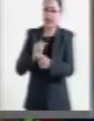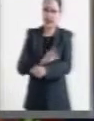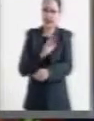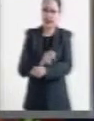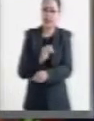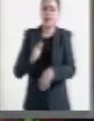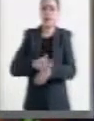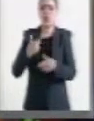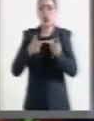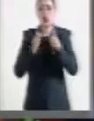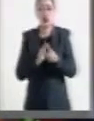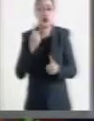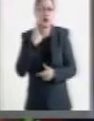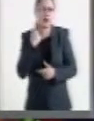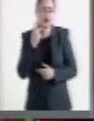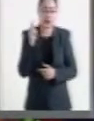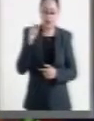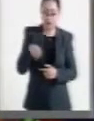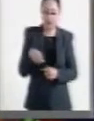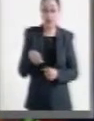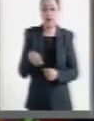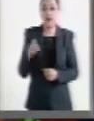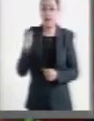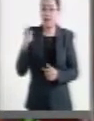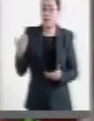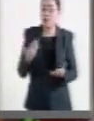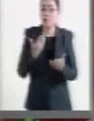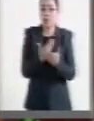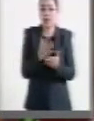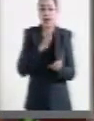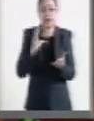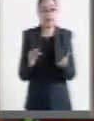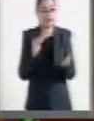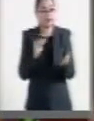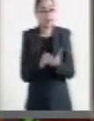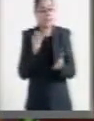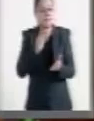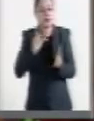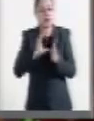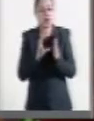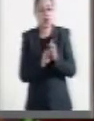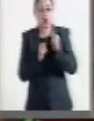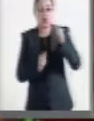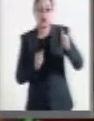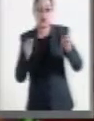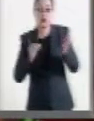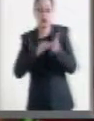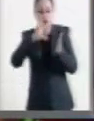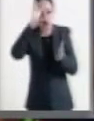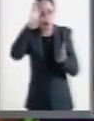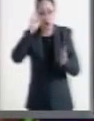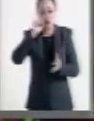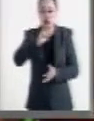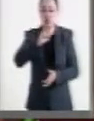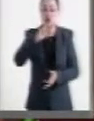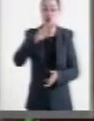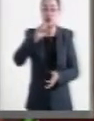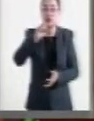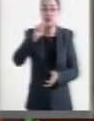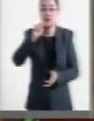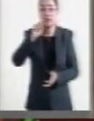grupo parlamentario del Partido Acción Nacional propuso si incluyera en la reforma constitucional el concepto de sustentabilidad.